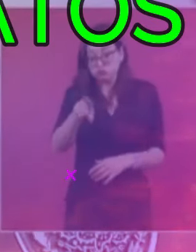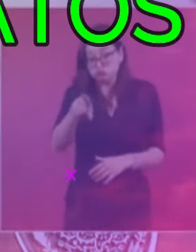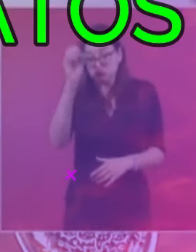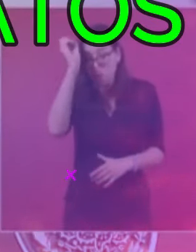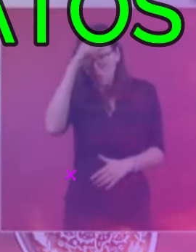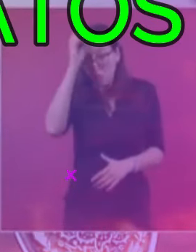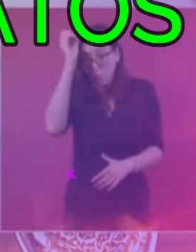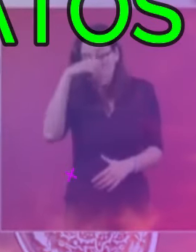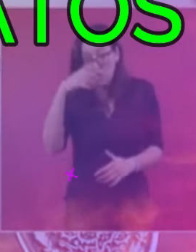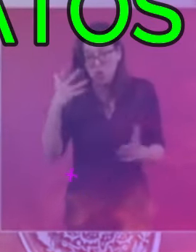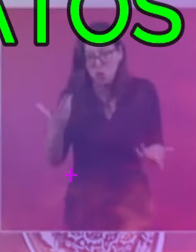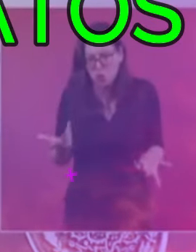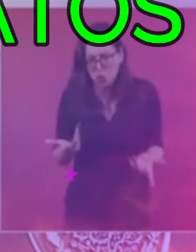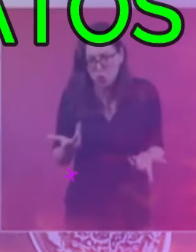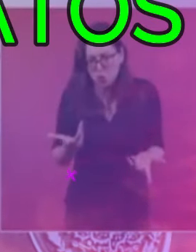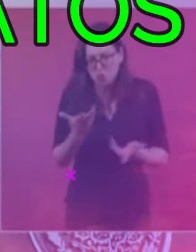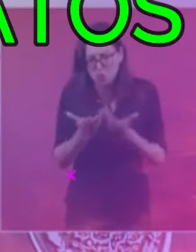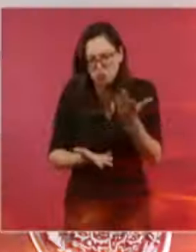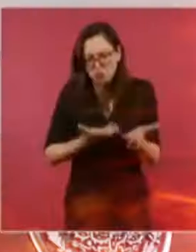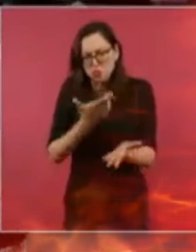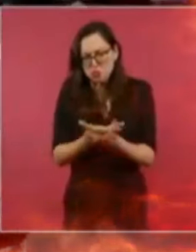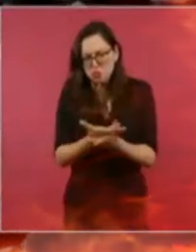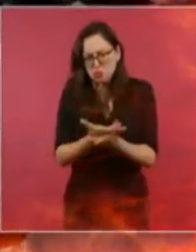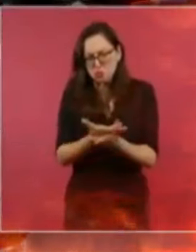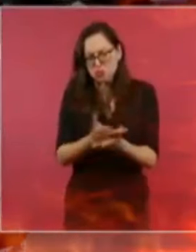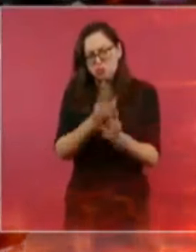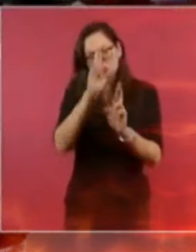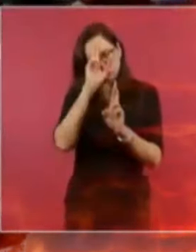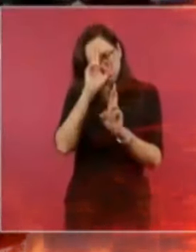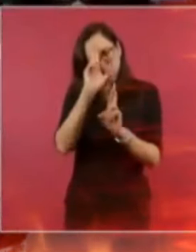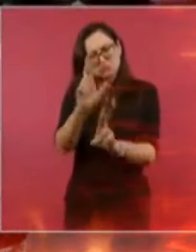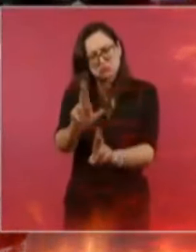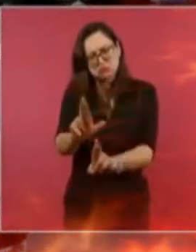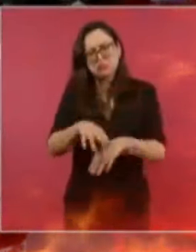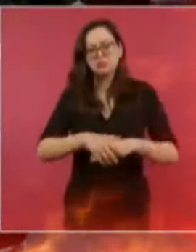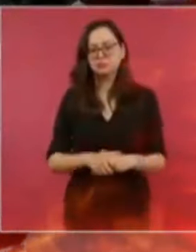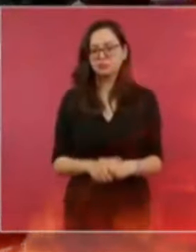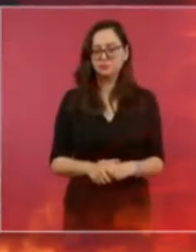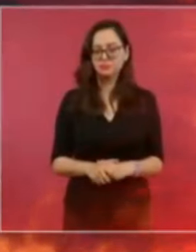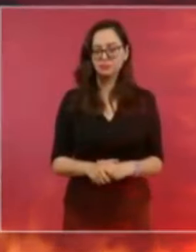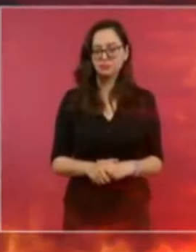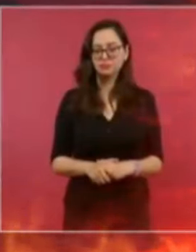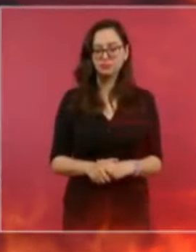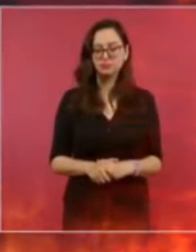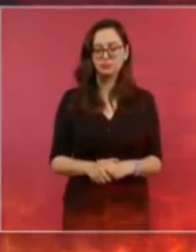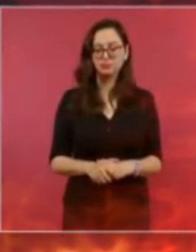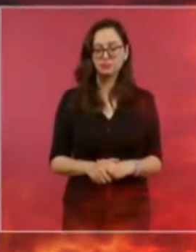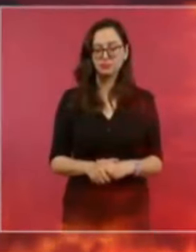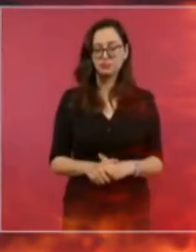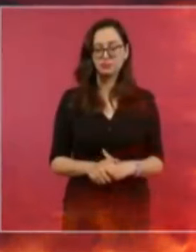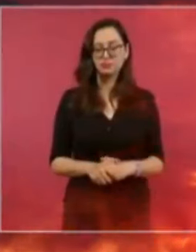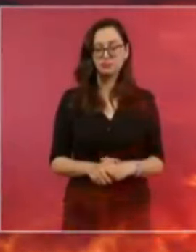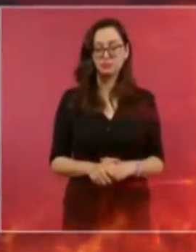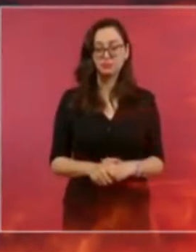encontraron que 3 de cada 10 personas, sobre todo en las comunidades más pobres, no tienen agua potable en Chiapas. Y López dice que no es cierto.